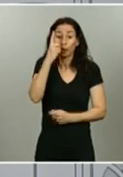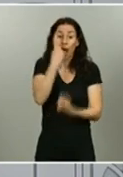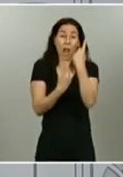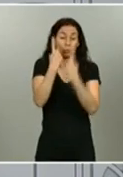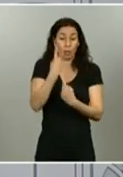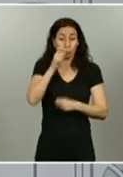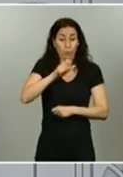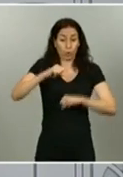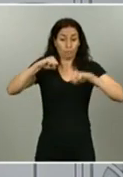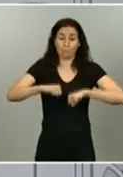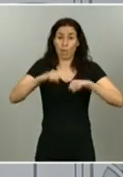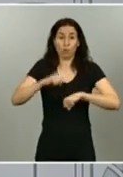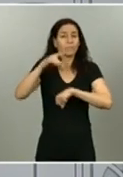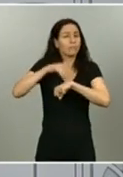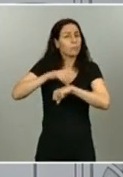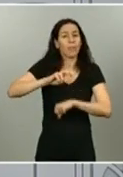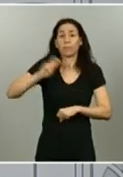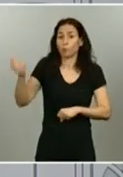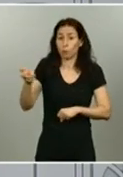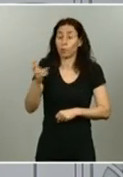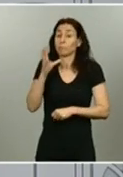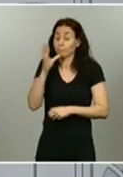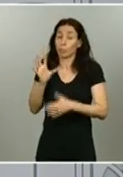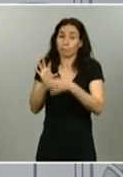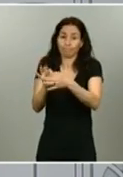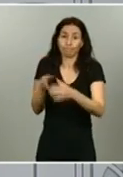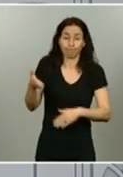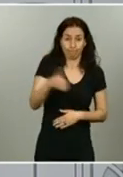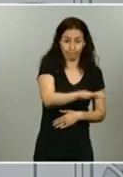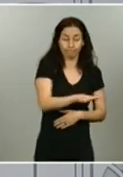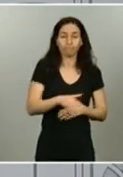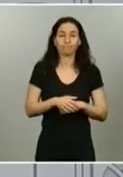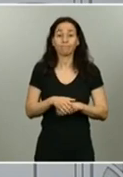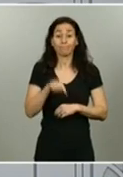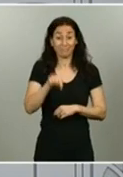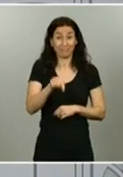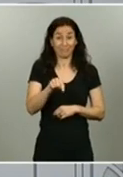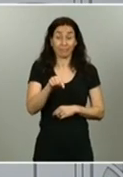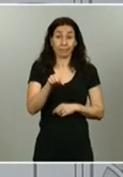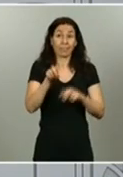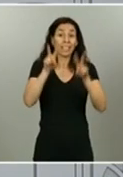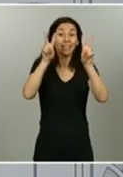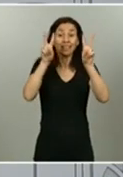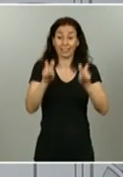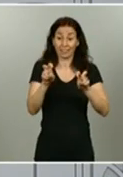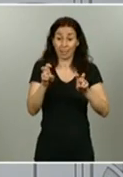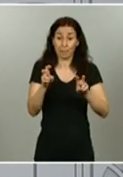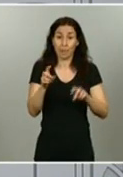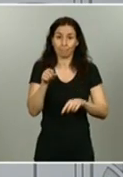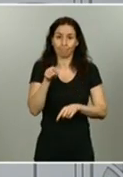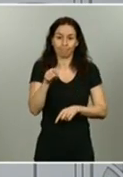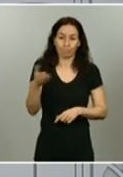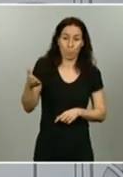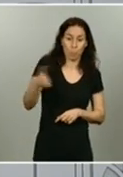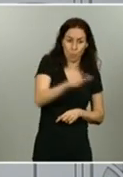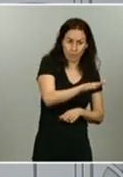Todas estas patologías, todas estas letalidades o mortalidades que se han podido producir además de los coronavirus